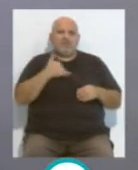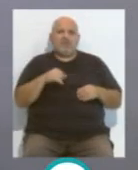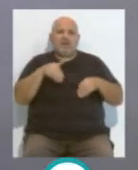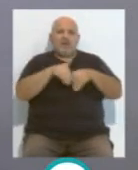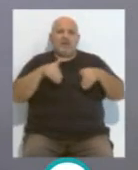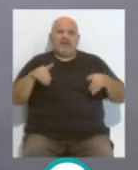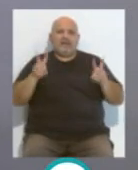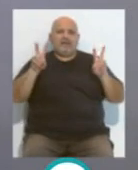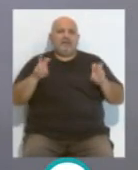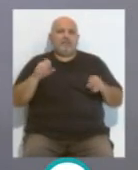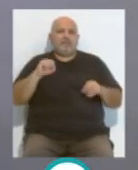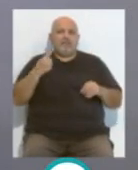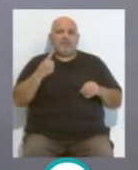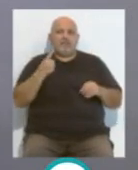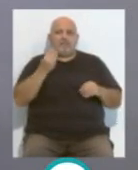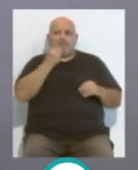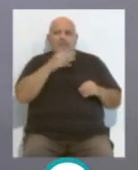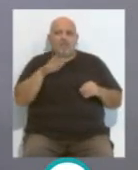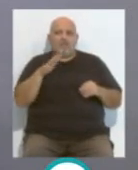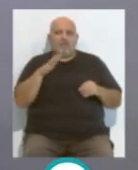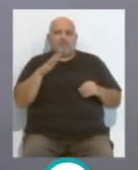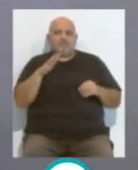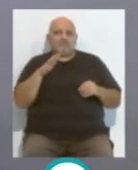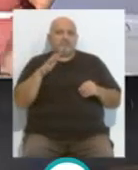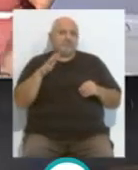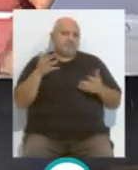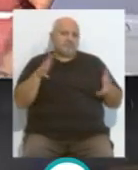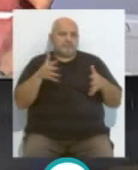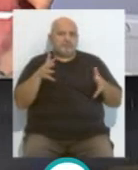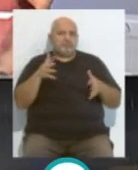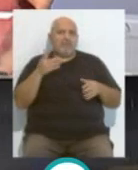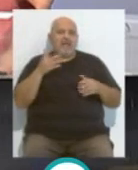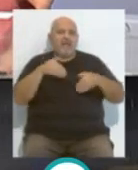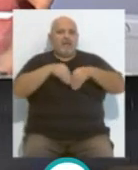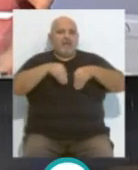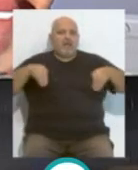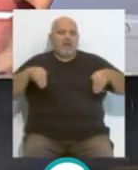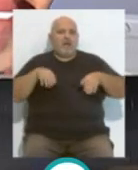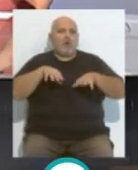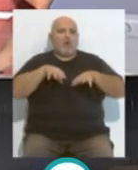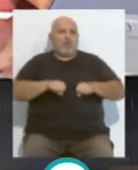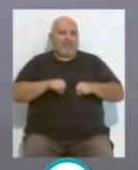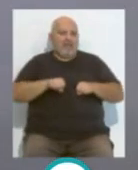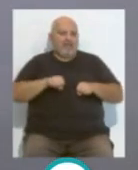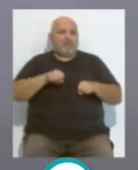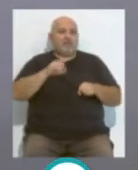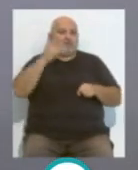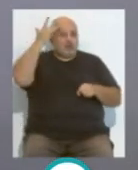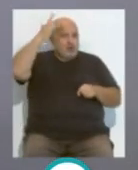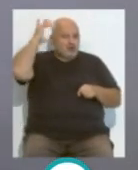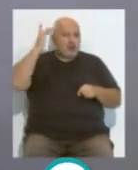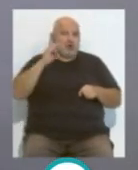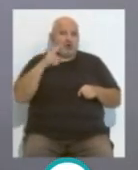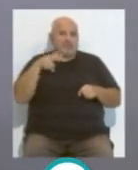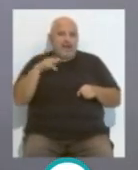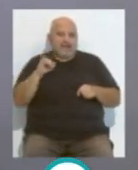la línea ahora mismo que mejor, bueno, que mejor está ocupada, porque tenemos a Jane Johnson, a José